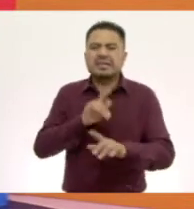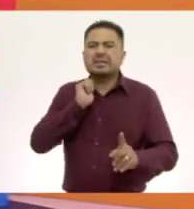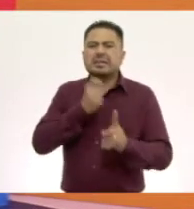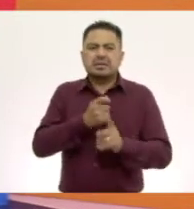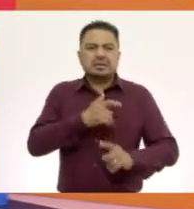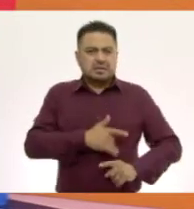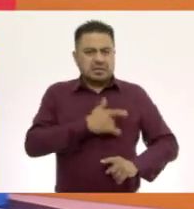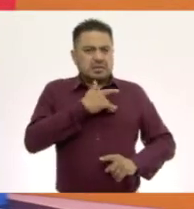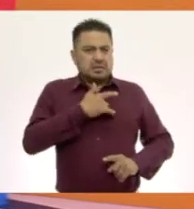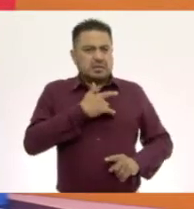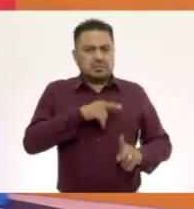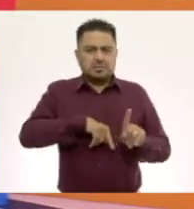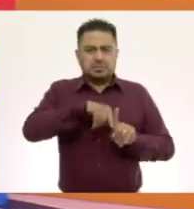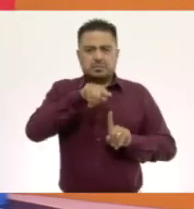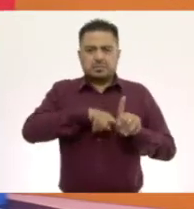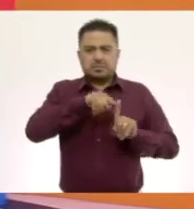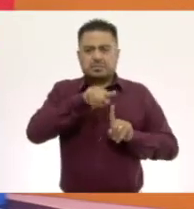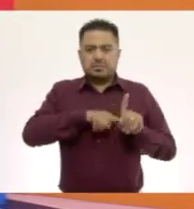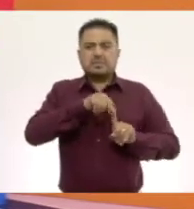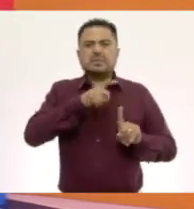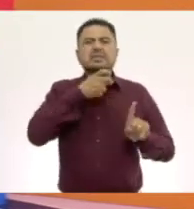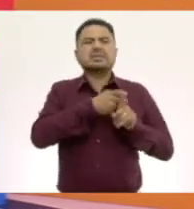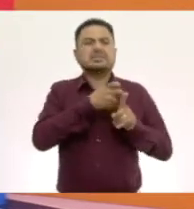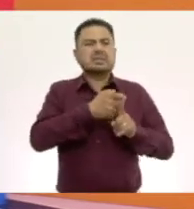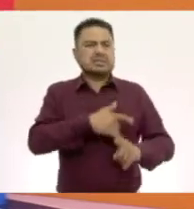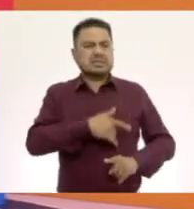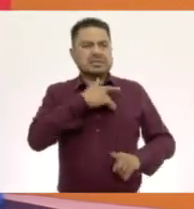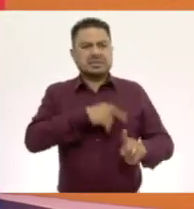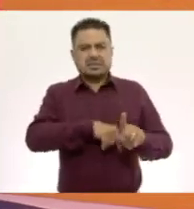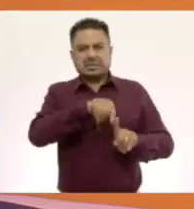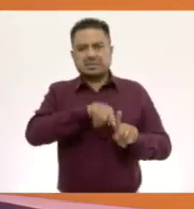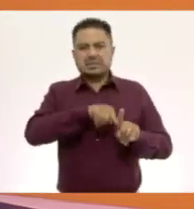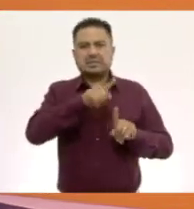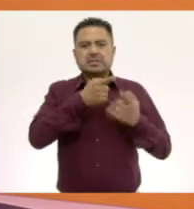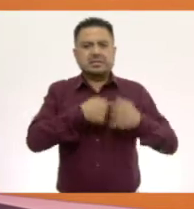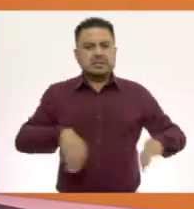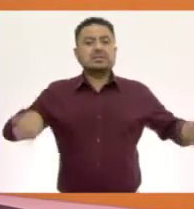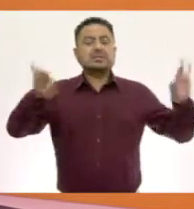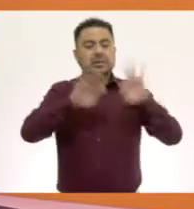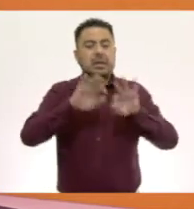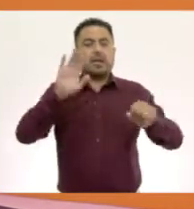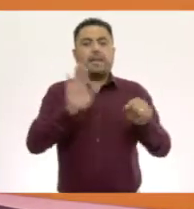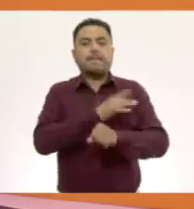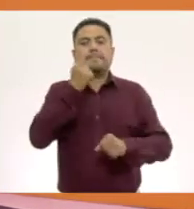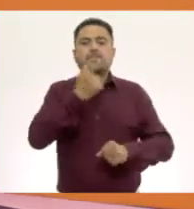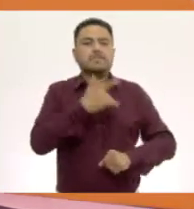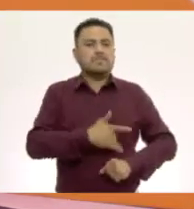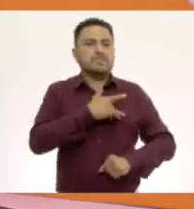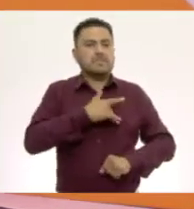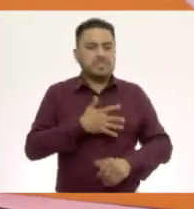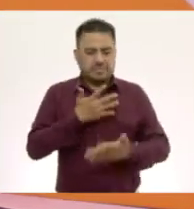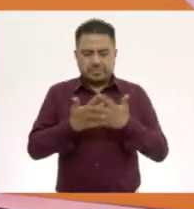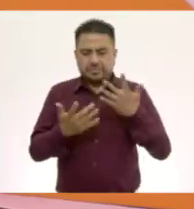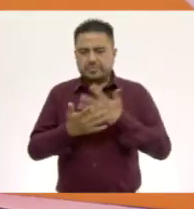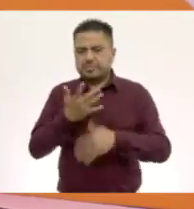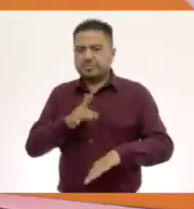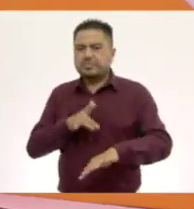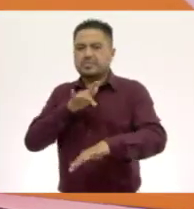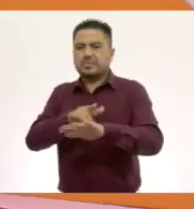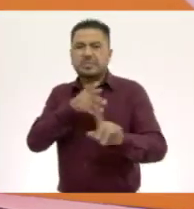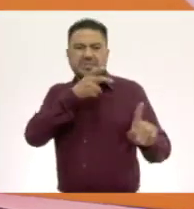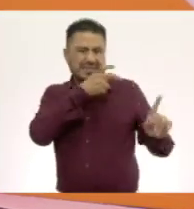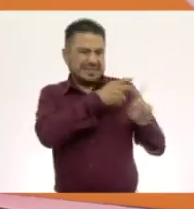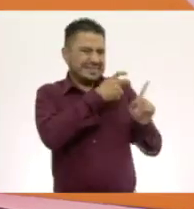sentir temperatura. Y sentir la temperatura es muy importante porque el sentido del tacto, a través de